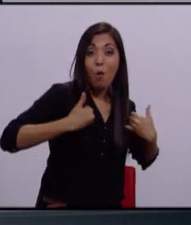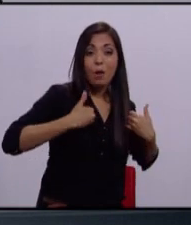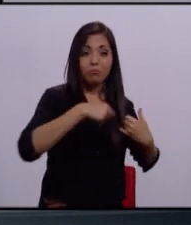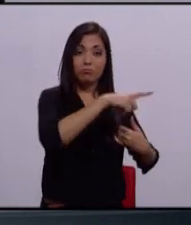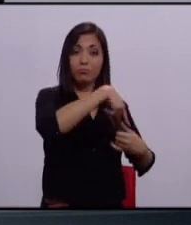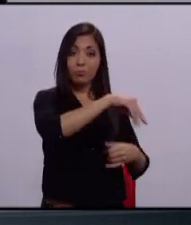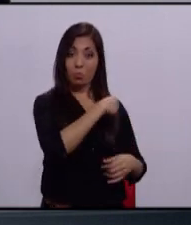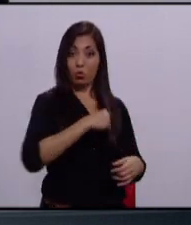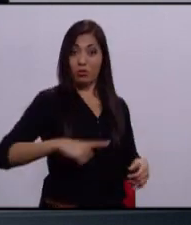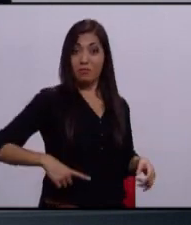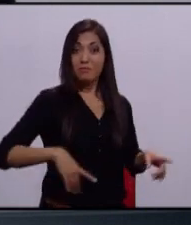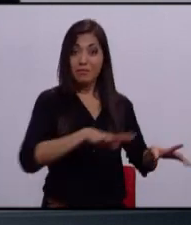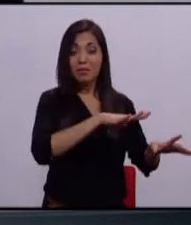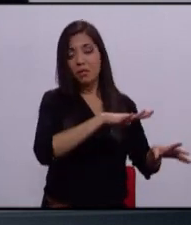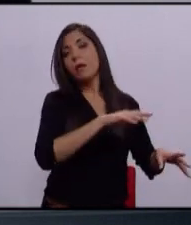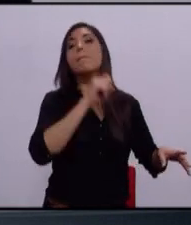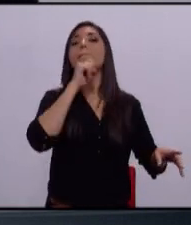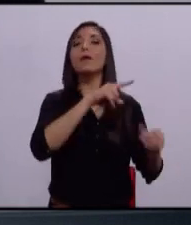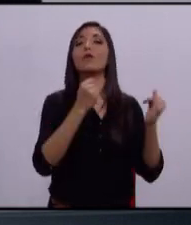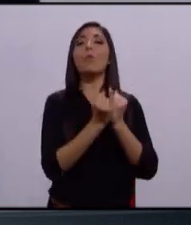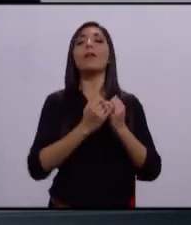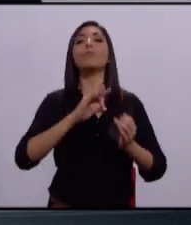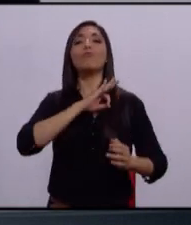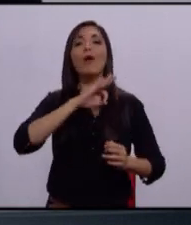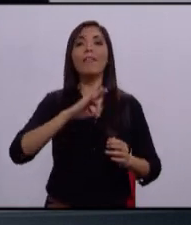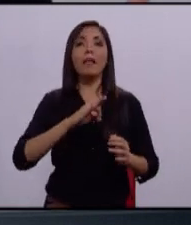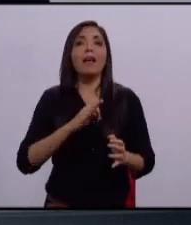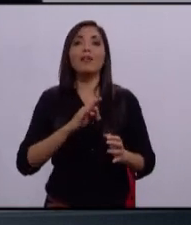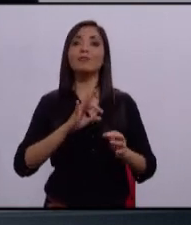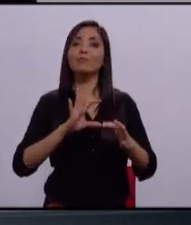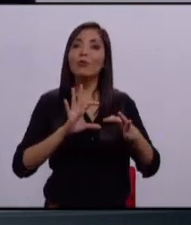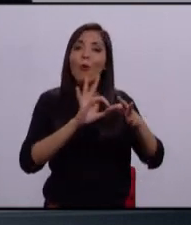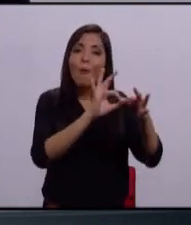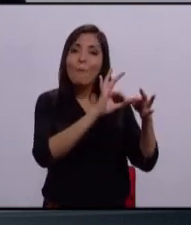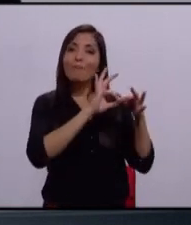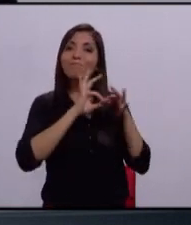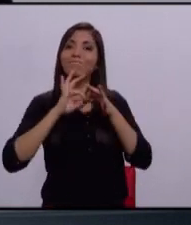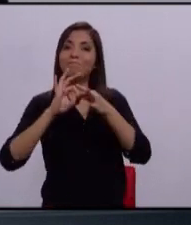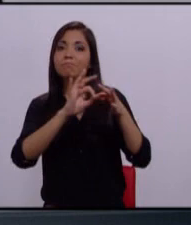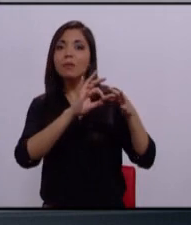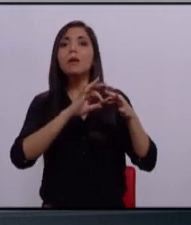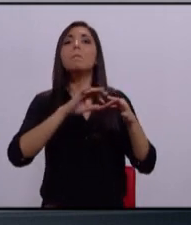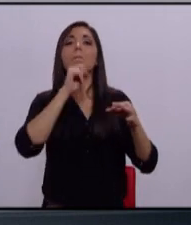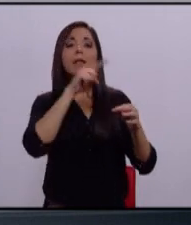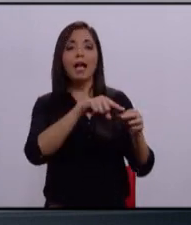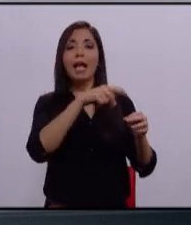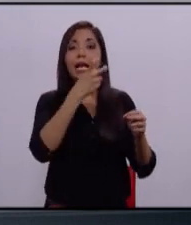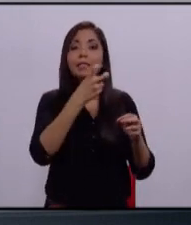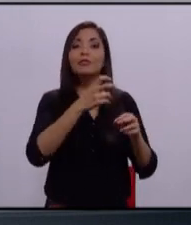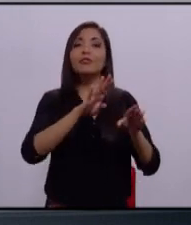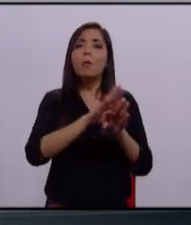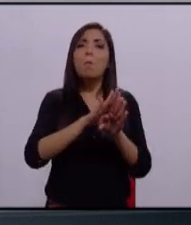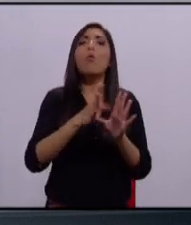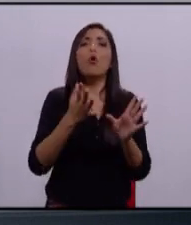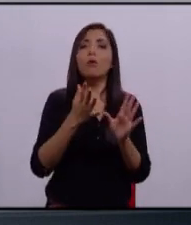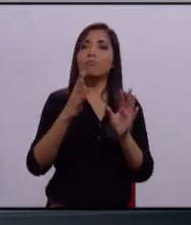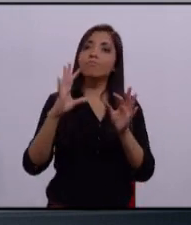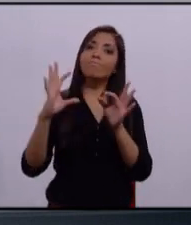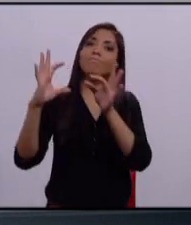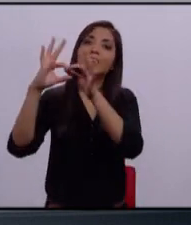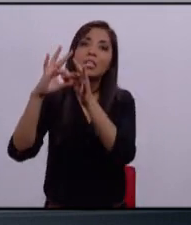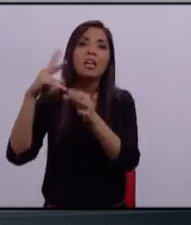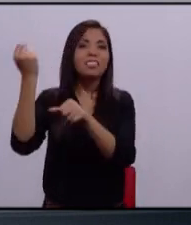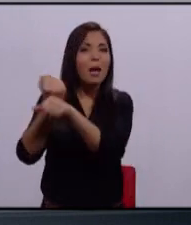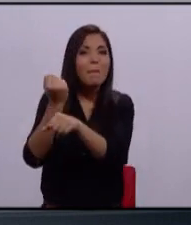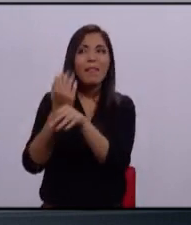municipio les dé la oportunidad de gestar un proyecto de cadenas productivas a través de vincularlo con cámaras como la industria del